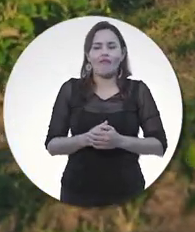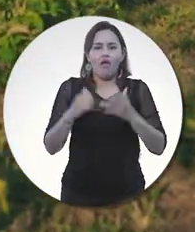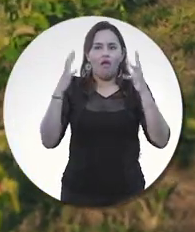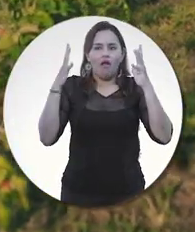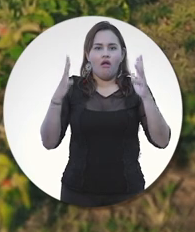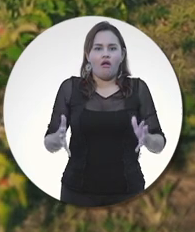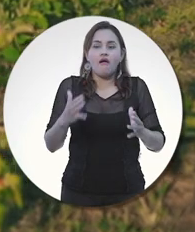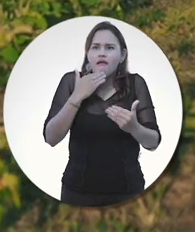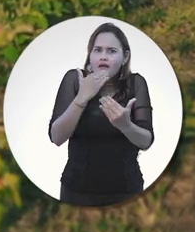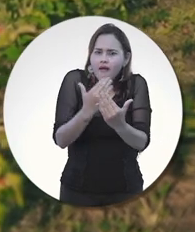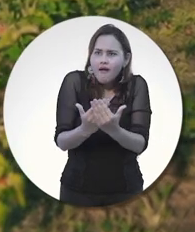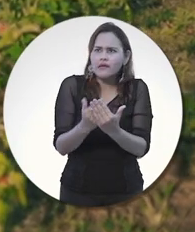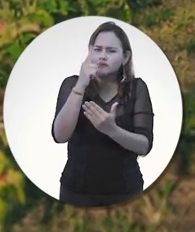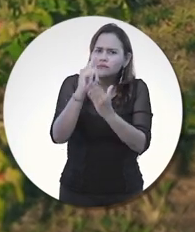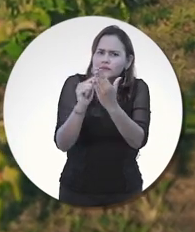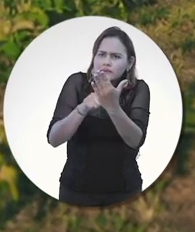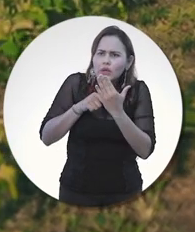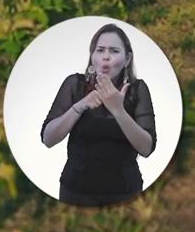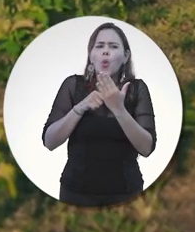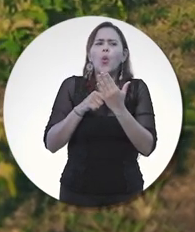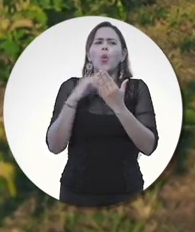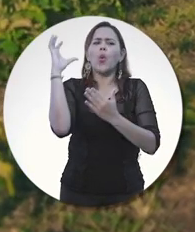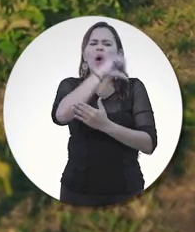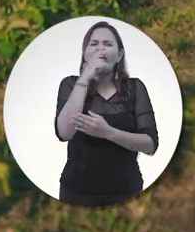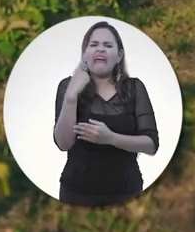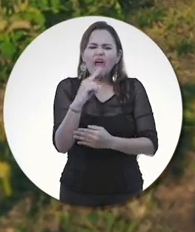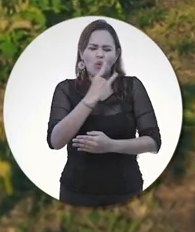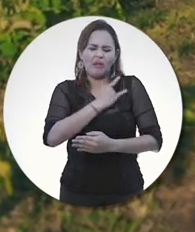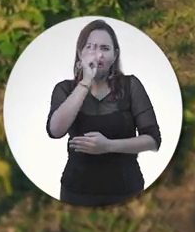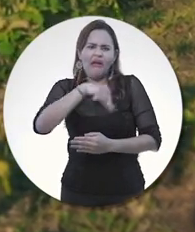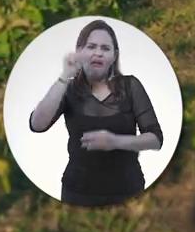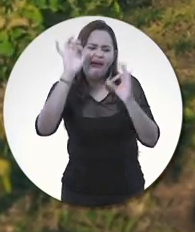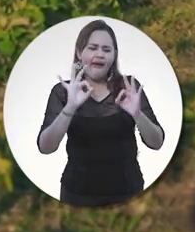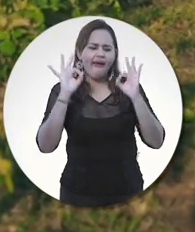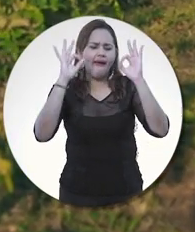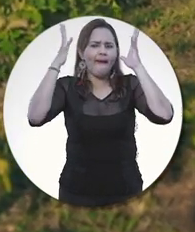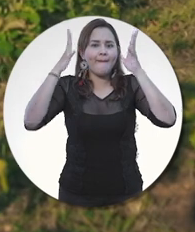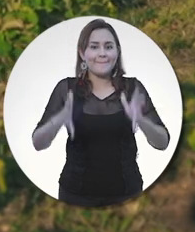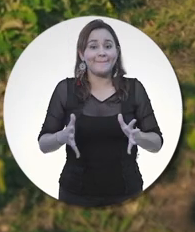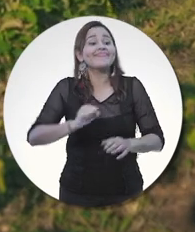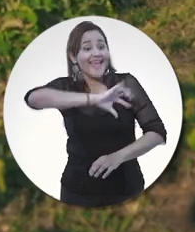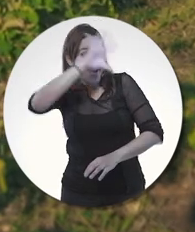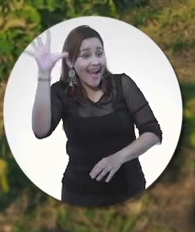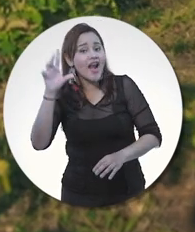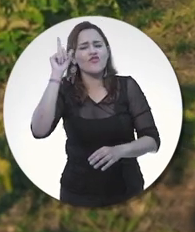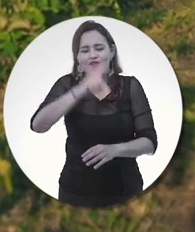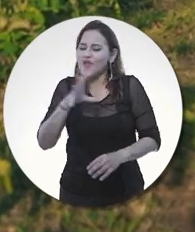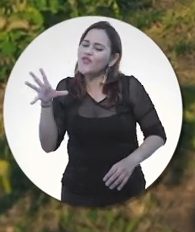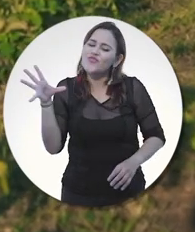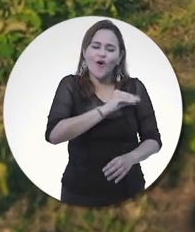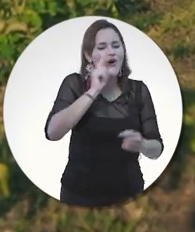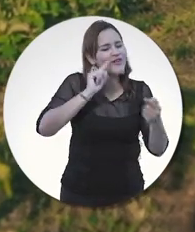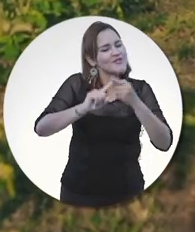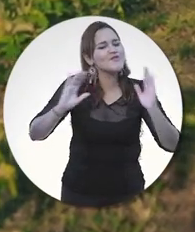Gracias por mostrarme lo que conlleva ser una universidad de alta calidad. Así es, Esther, nos involucra a